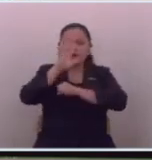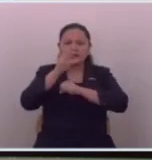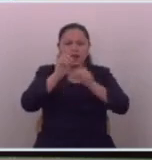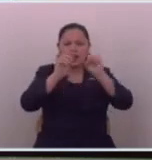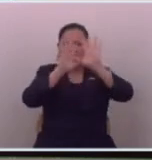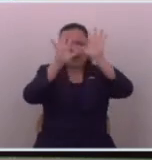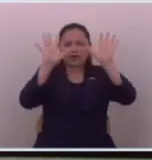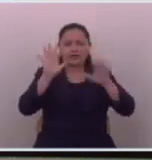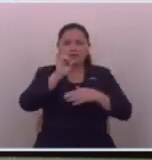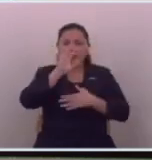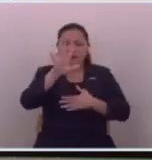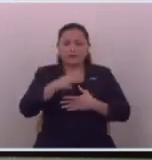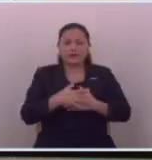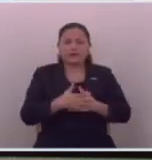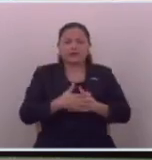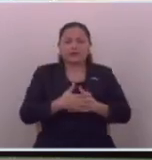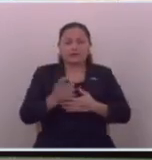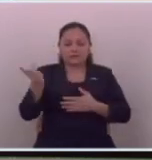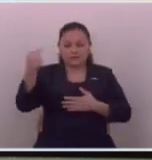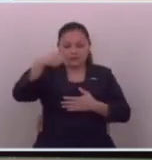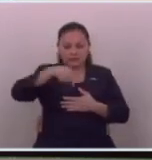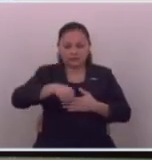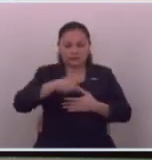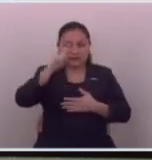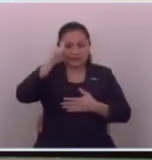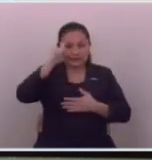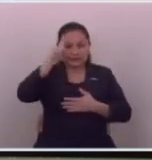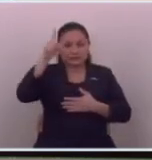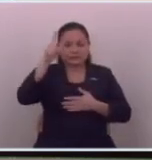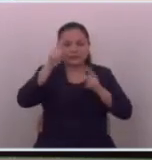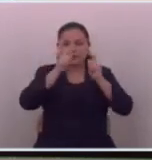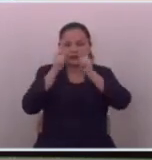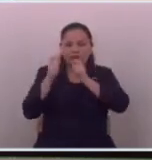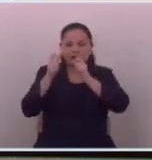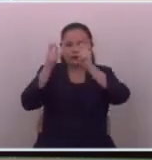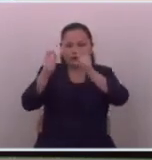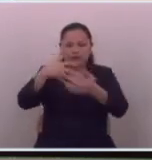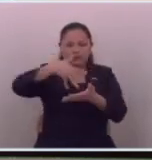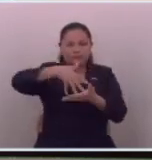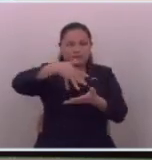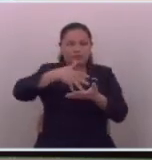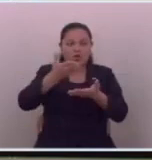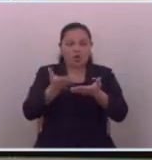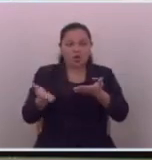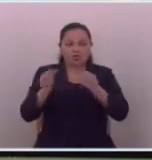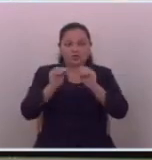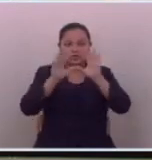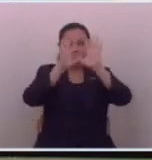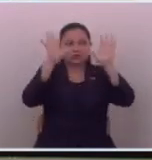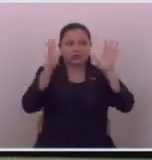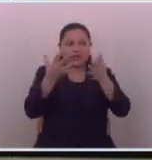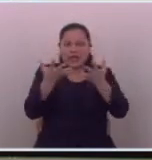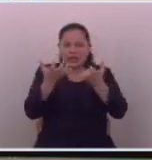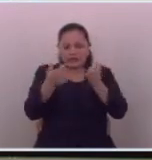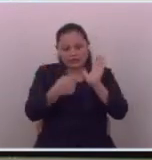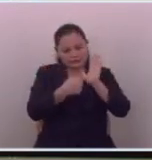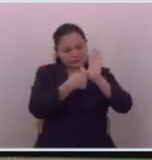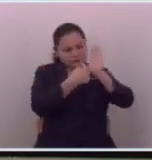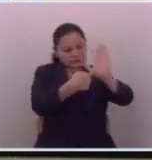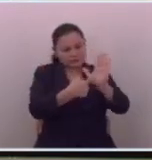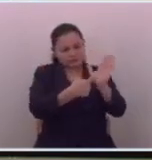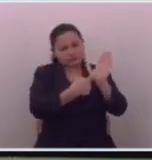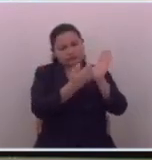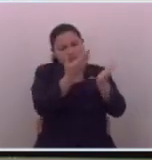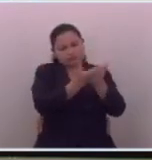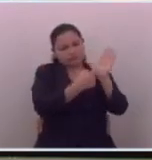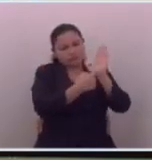claro traigan aquí una iniciativa o un pronunciamiento en donde digan las cosas claras las que quieren y que digan